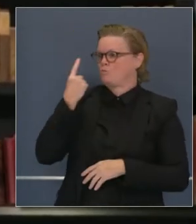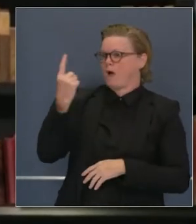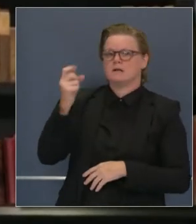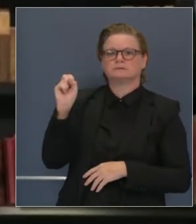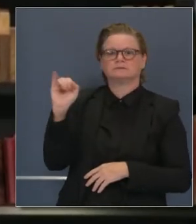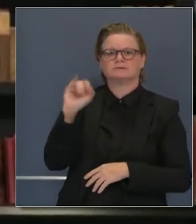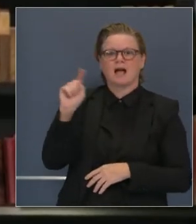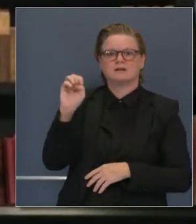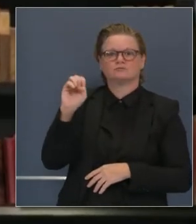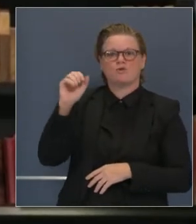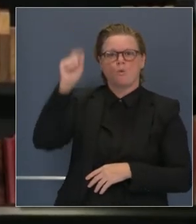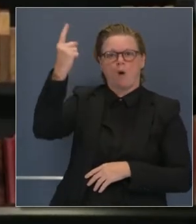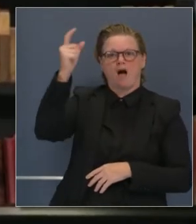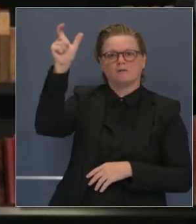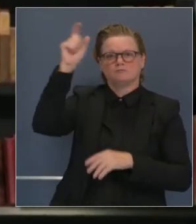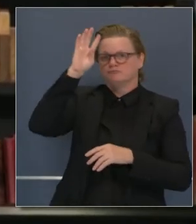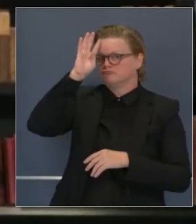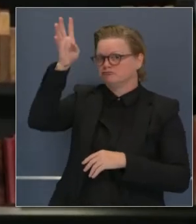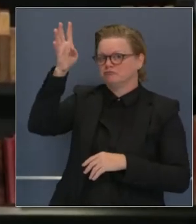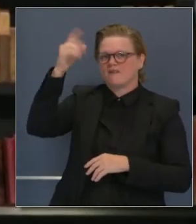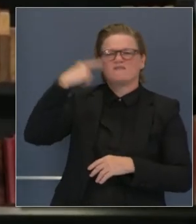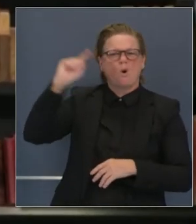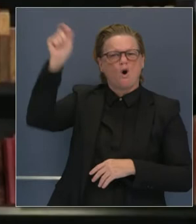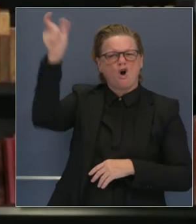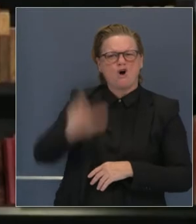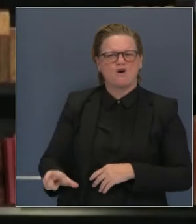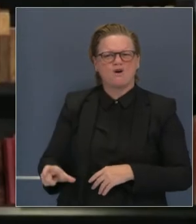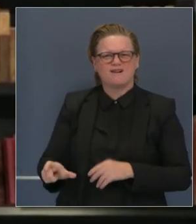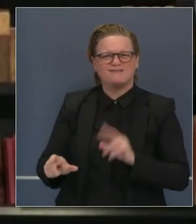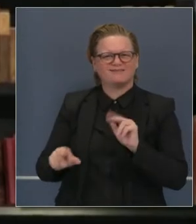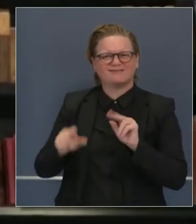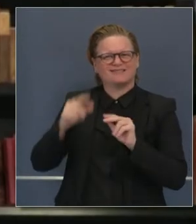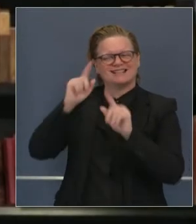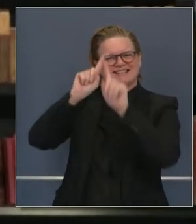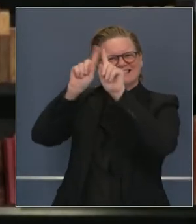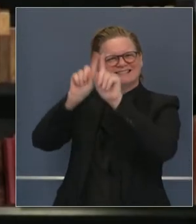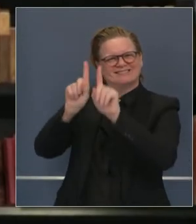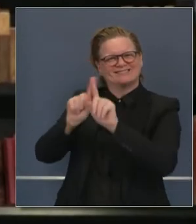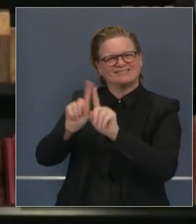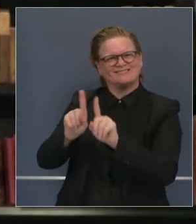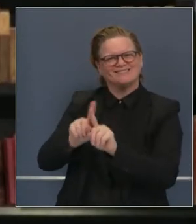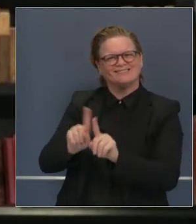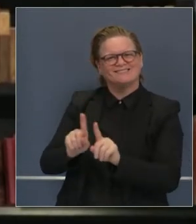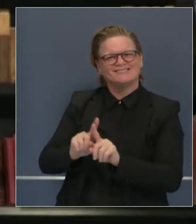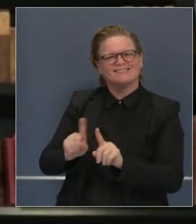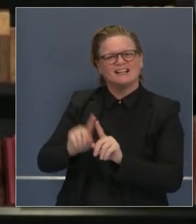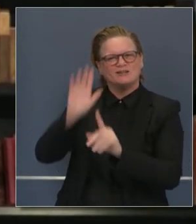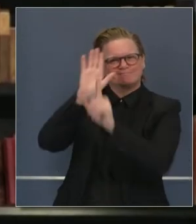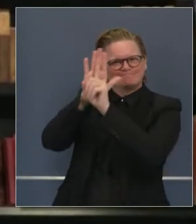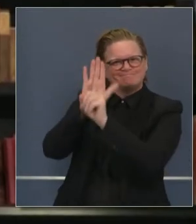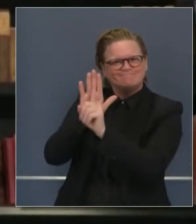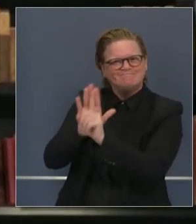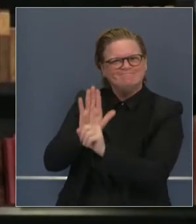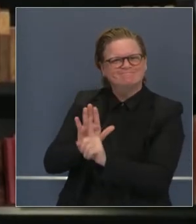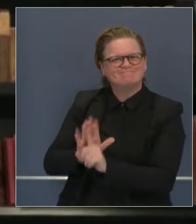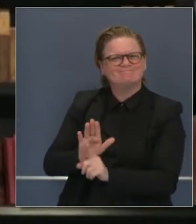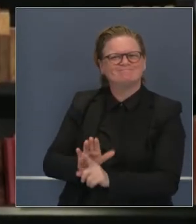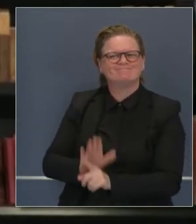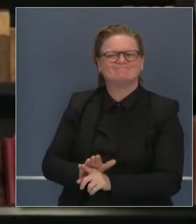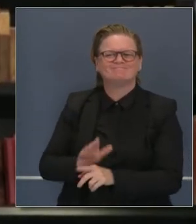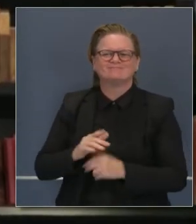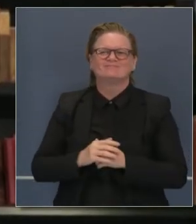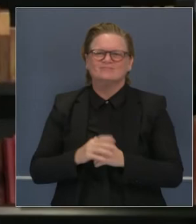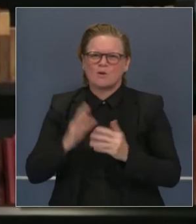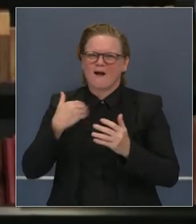con todos. Tenemos funcionarios de salubridad en distintas partes con puntos de vista distintos. Seguimos trabajando con condados y las